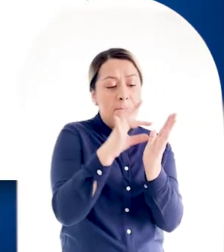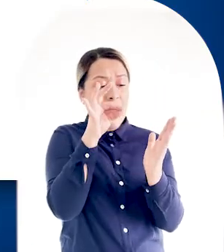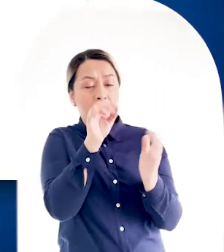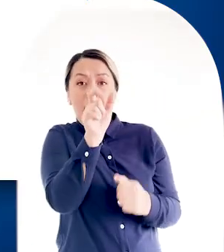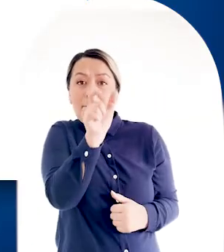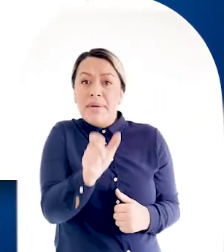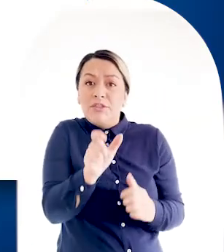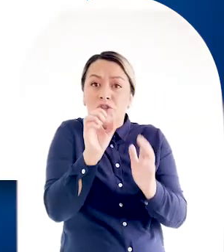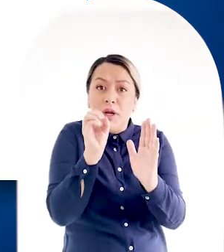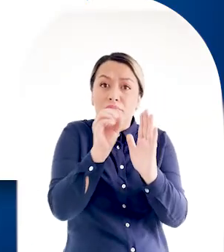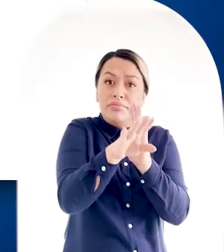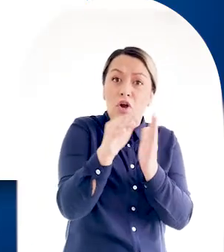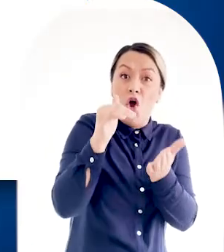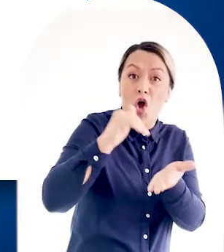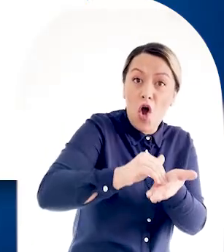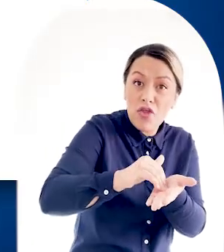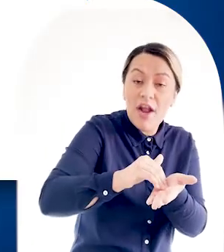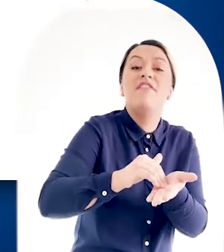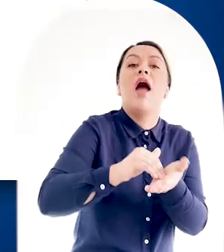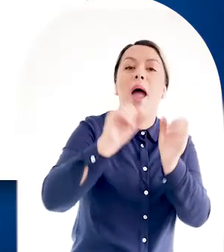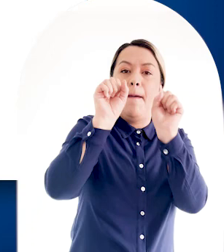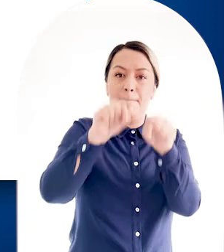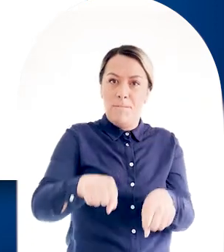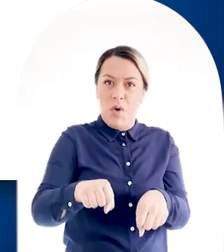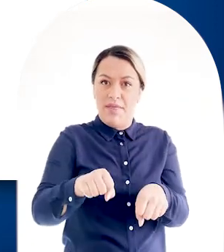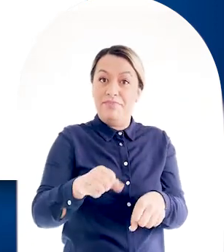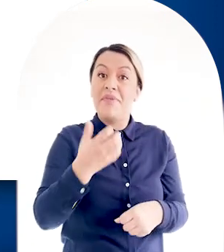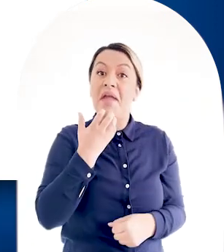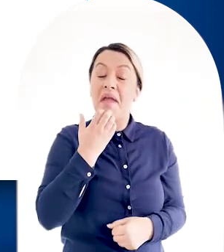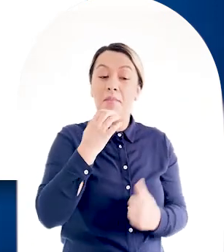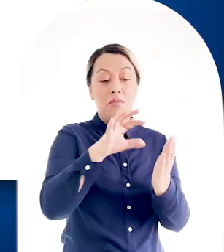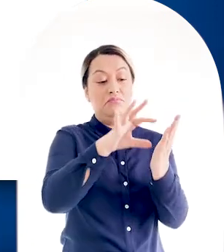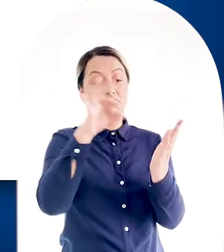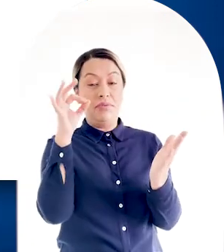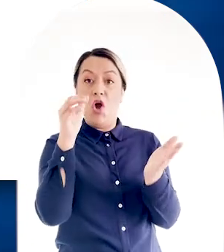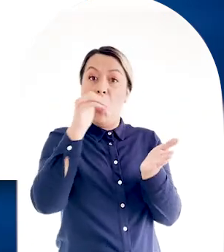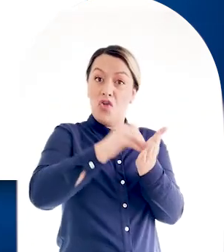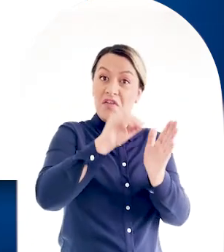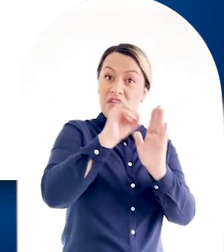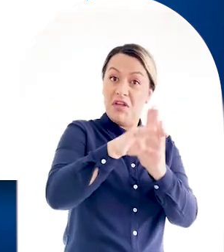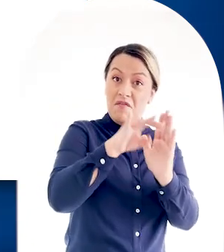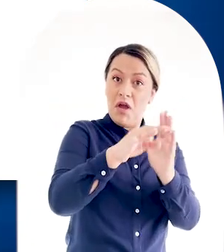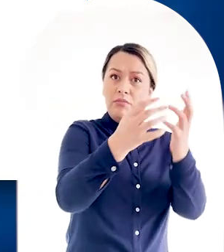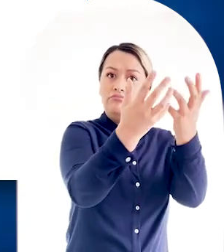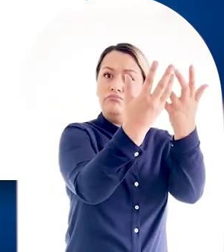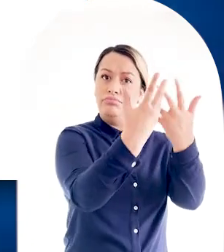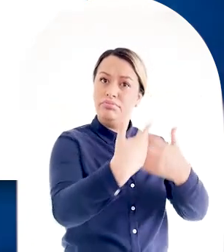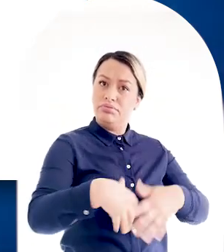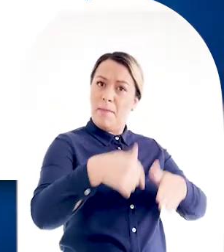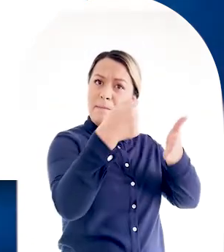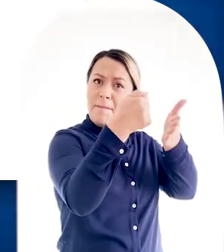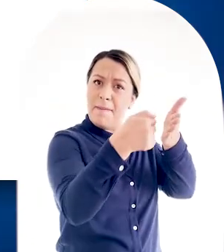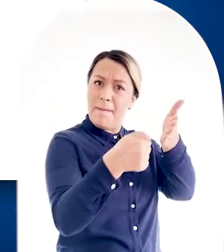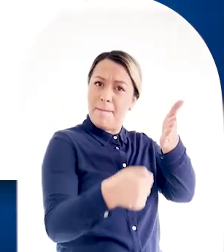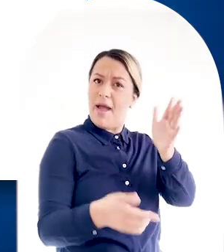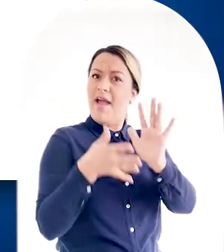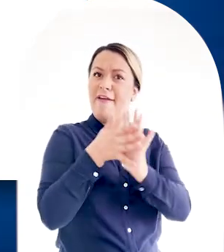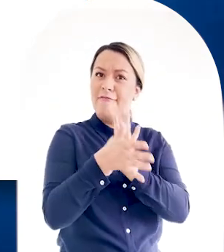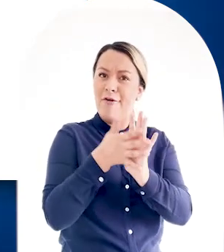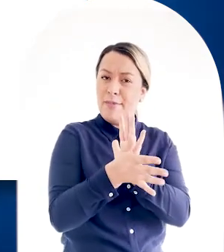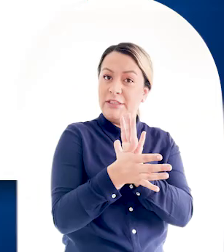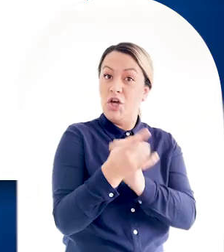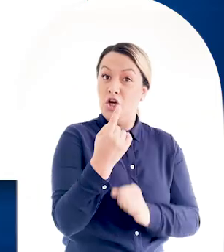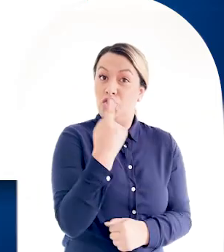Una vez la seleccionemos, de manera automática se prediligenciarán los datos relacionados con la transacción, para que solo